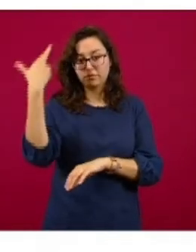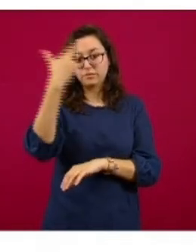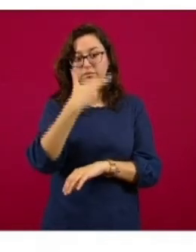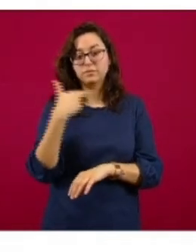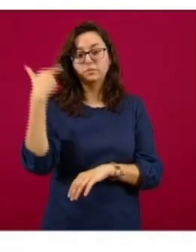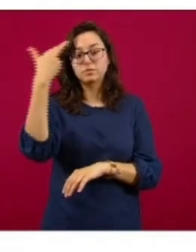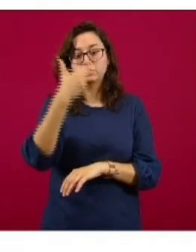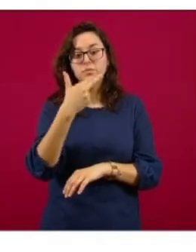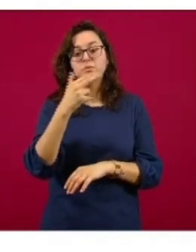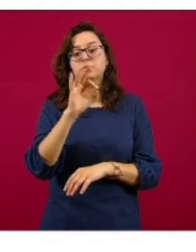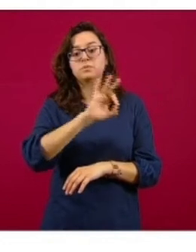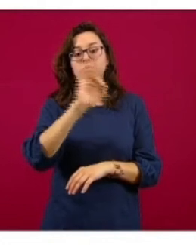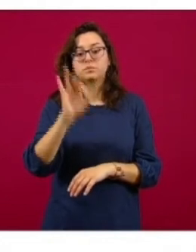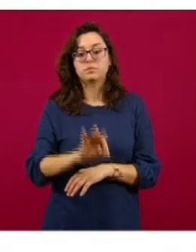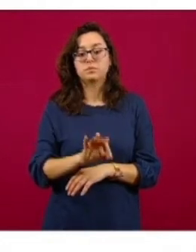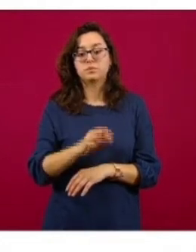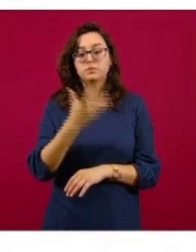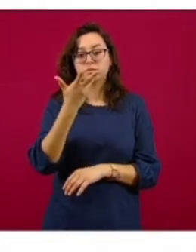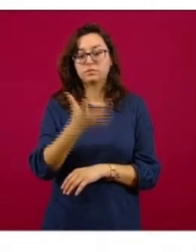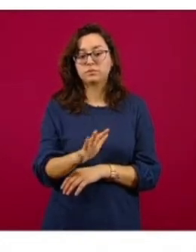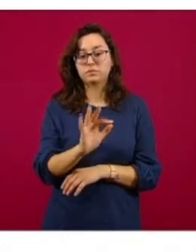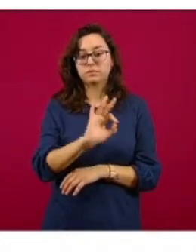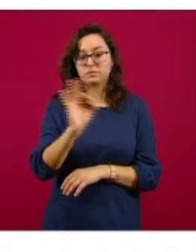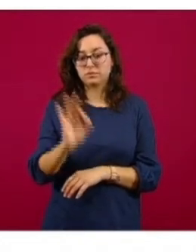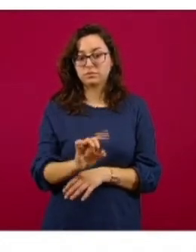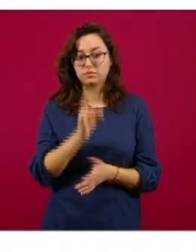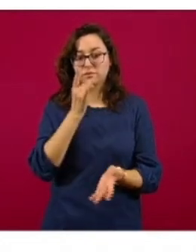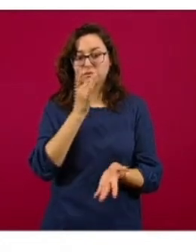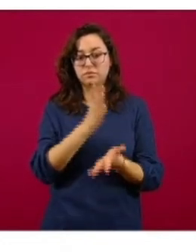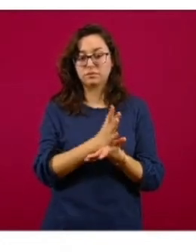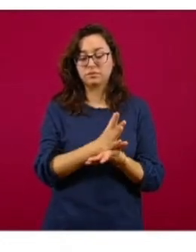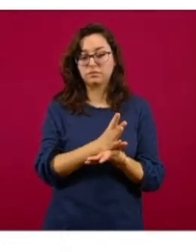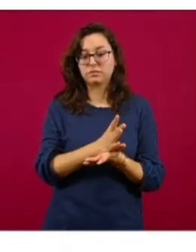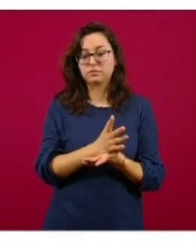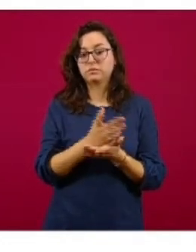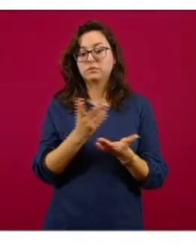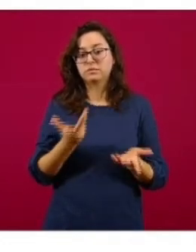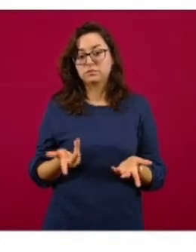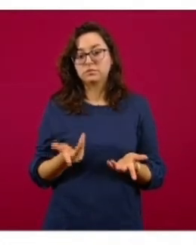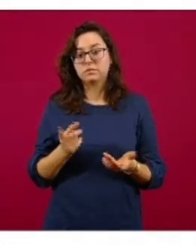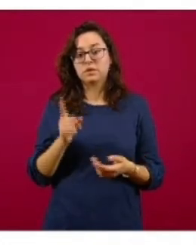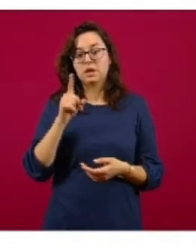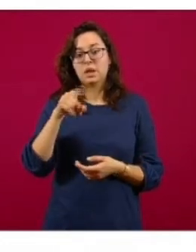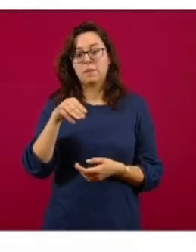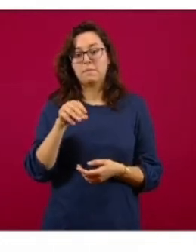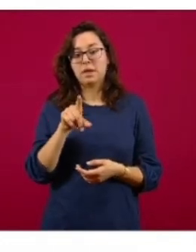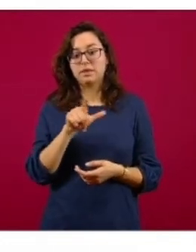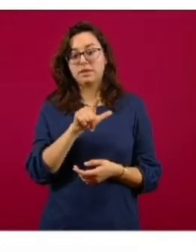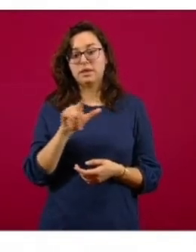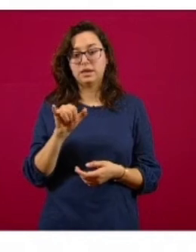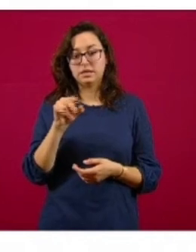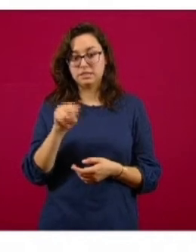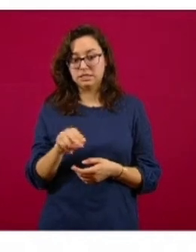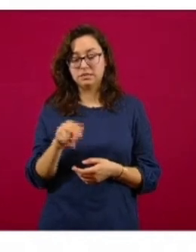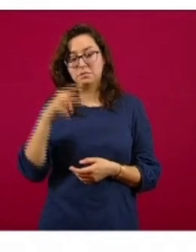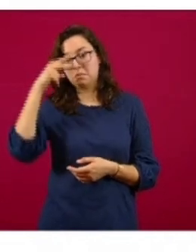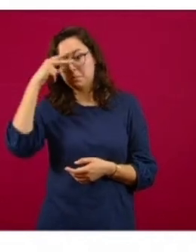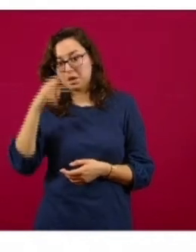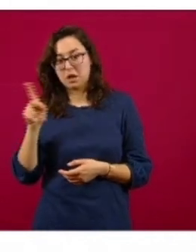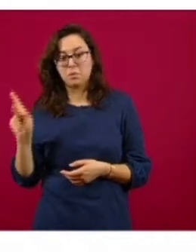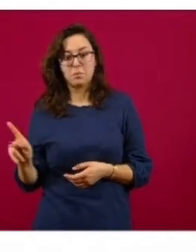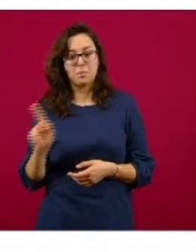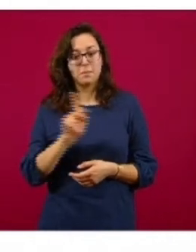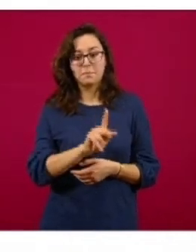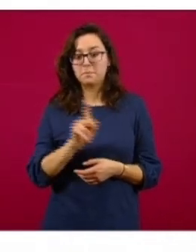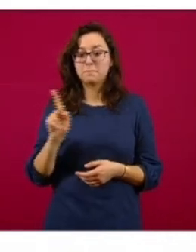la prevalencia, el porcentaje es de sólo 10%. Mientras que, por ejemplo, en Medellín es muy parecido al dato de